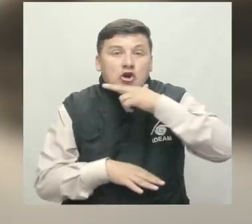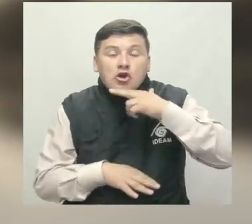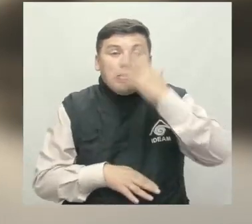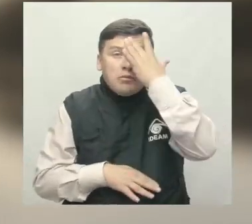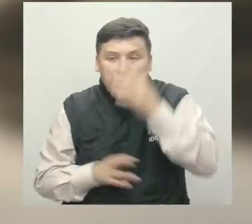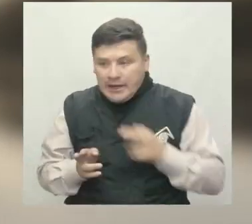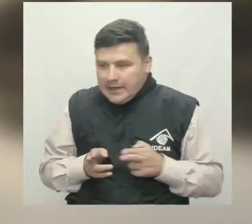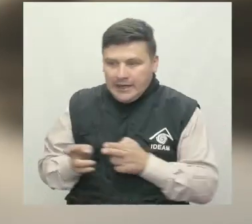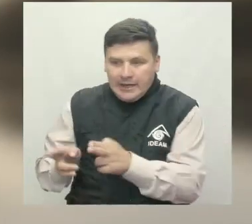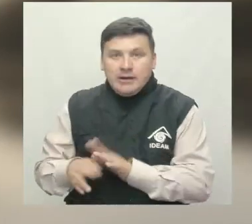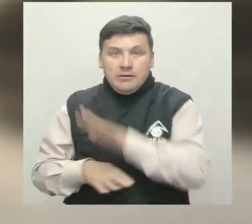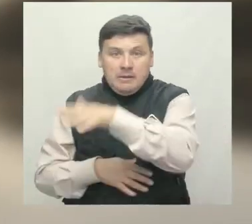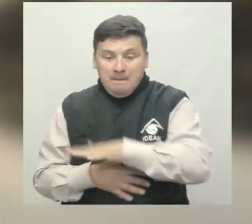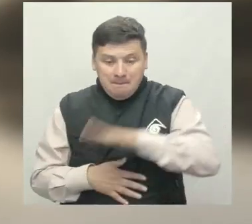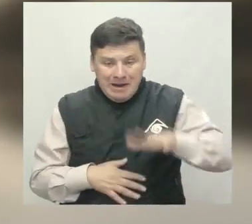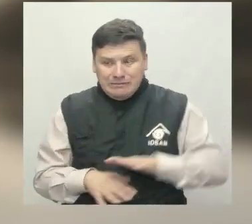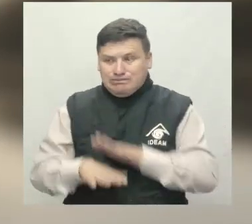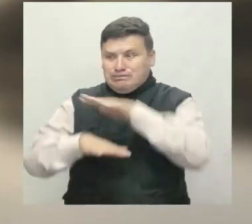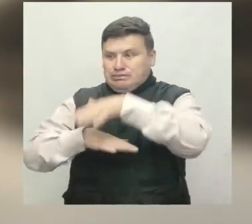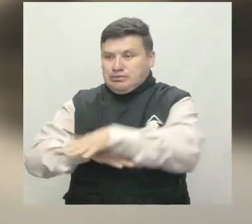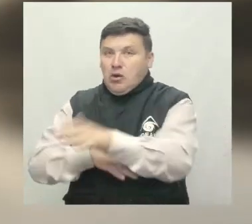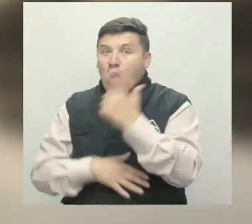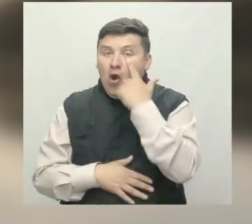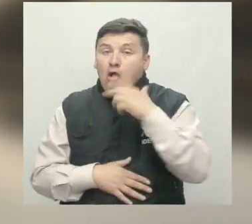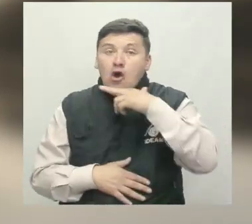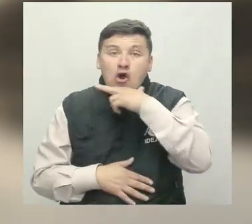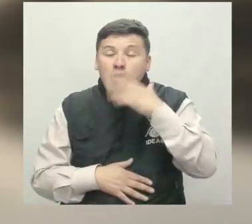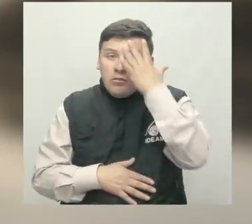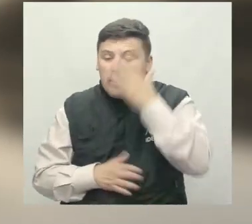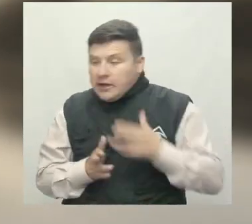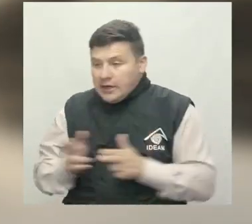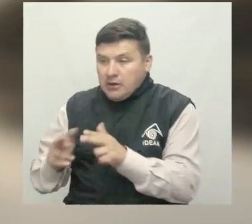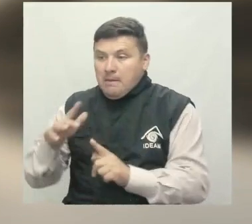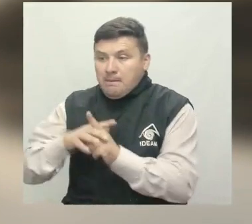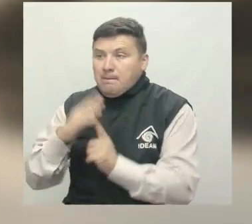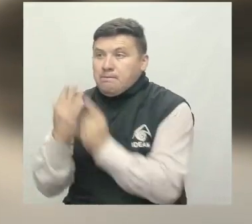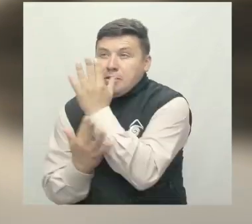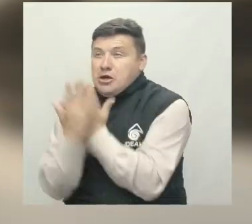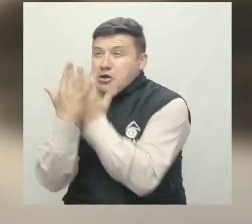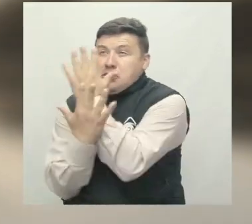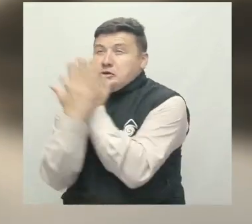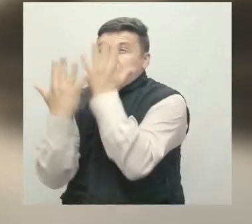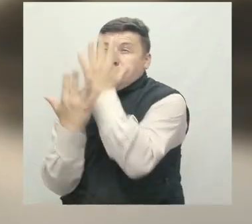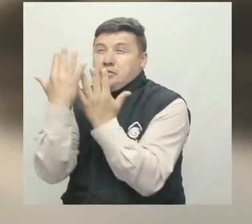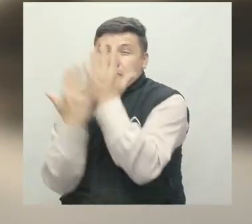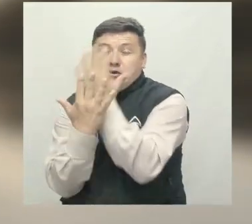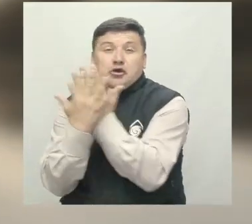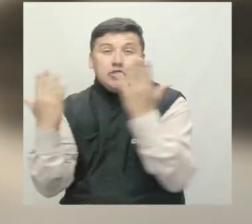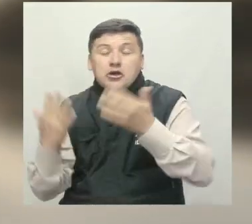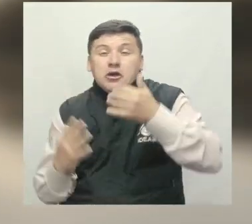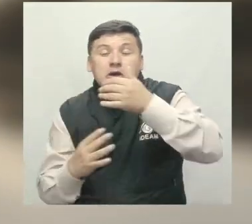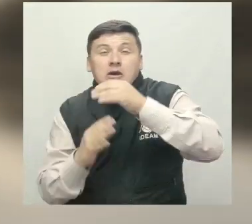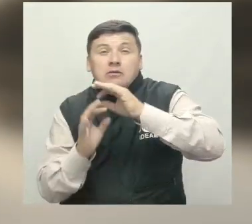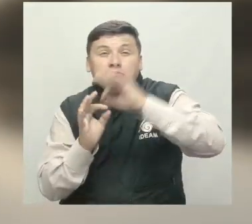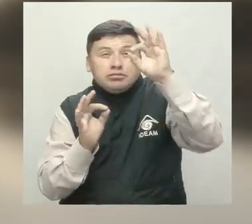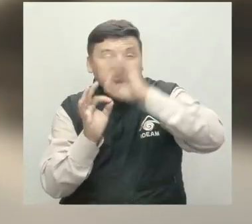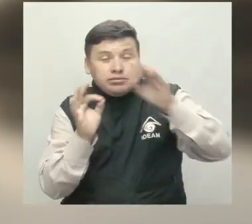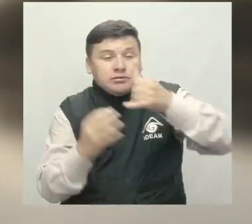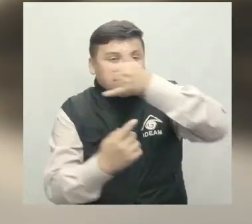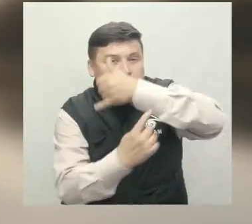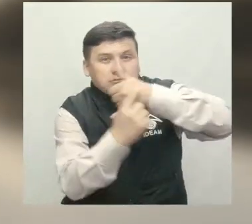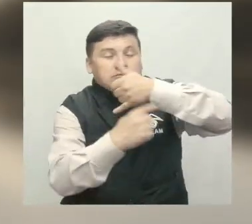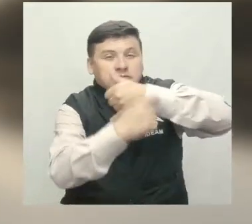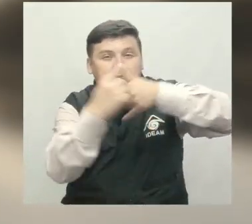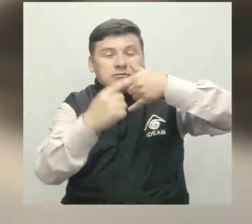altos niveles en el río Magdalena. Alerta roja por posibles incendios forestales en amplios sectores de las regiones del Caribe y la Orinoquía.